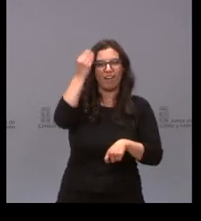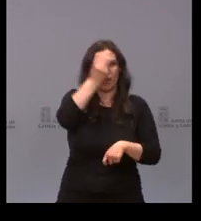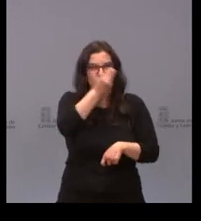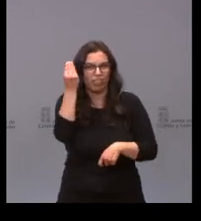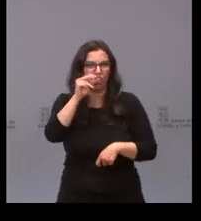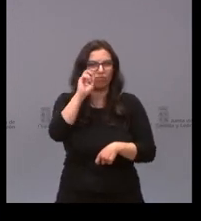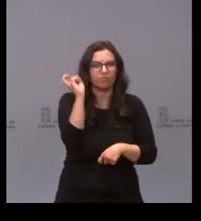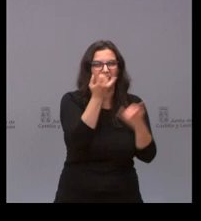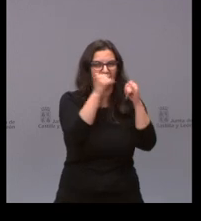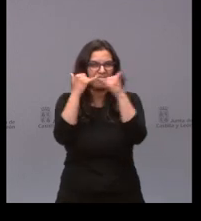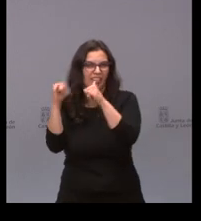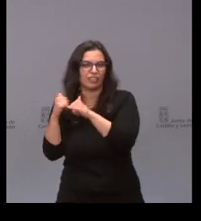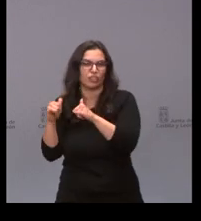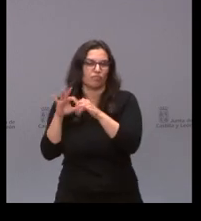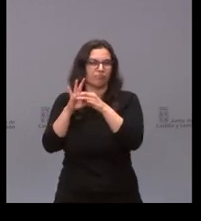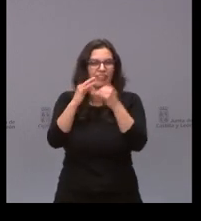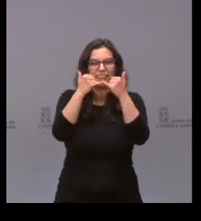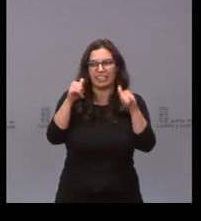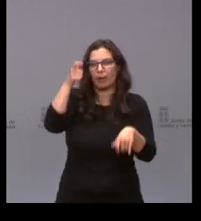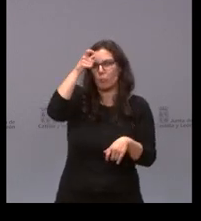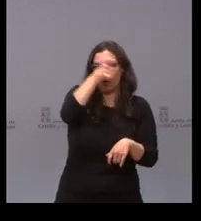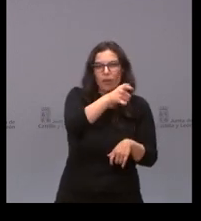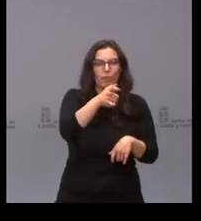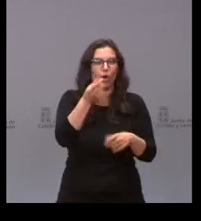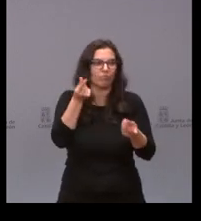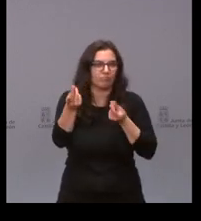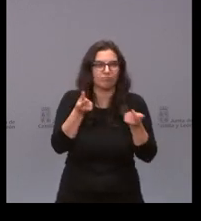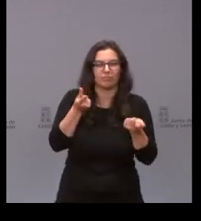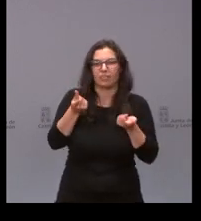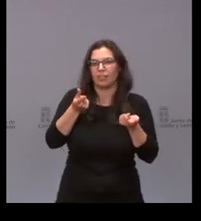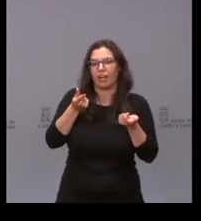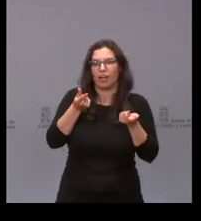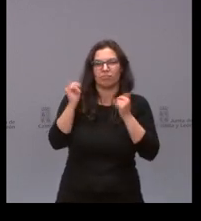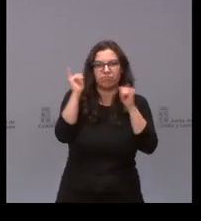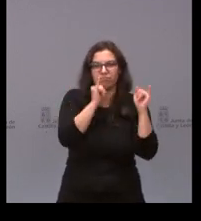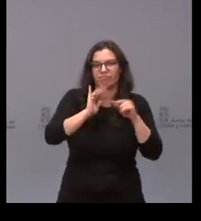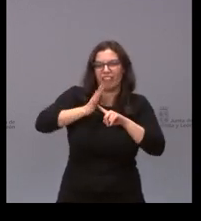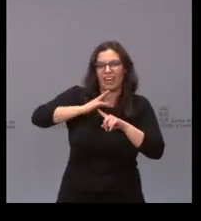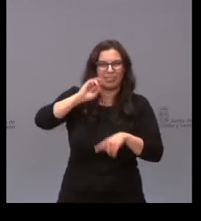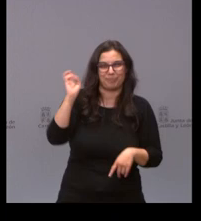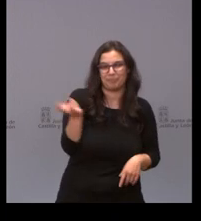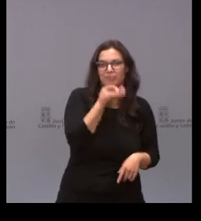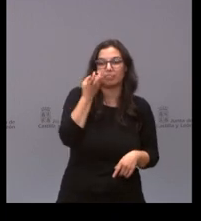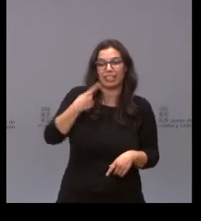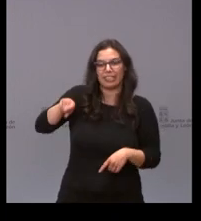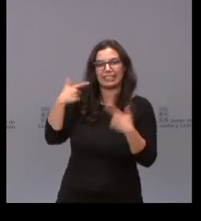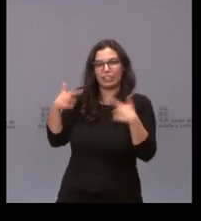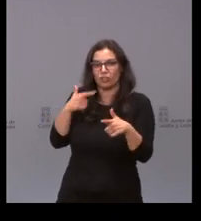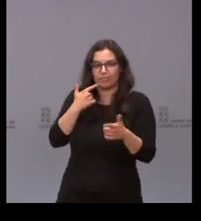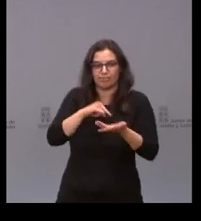con todo lo que gira en torno a las fiestas de los pueblos verbenas charangas ferias entonces estos sectores dicen que no hay